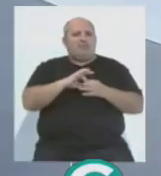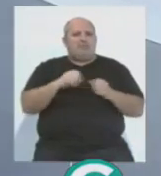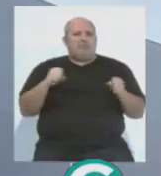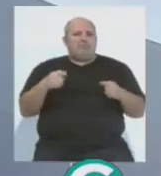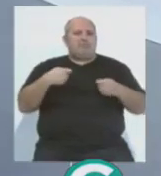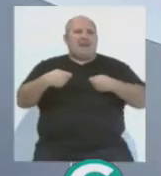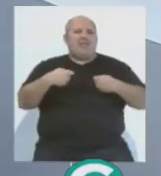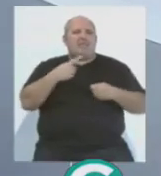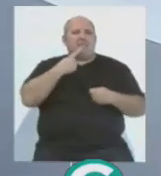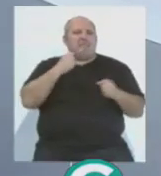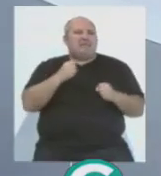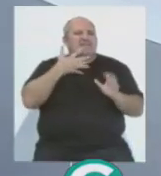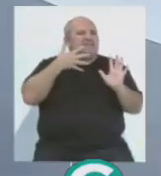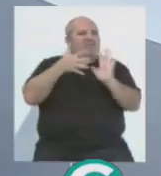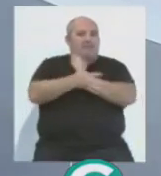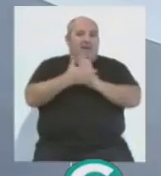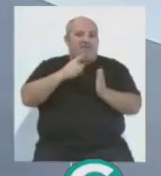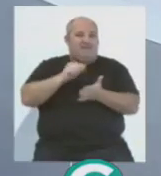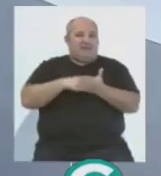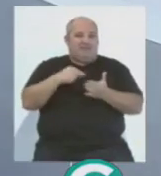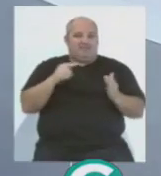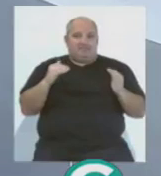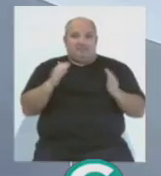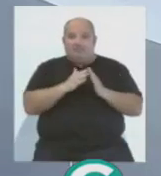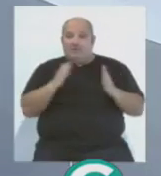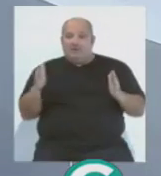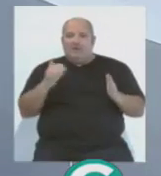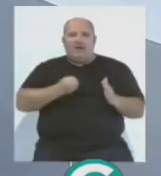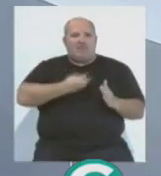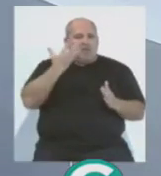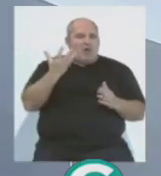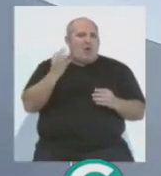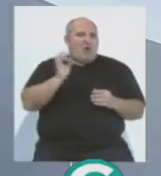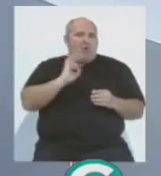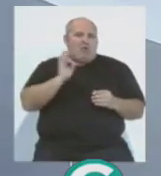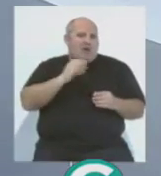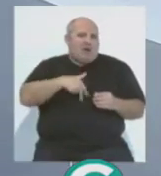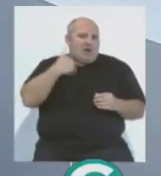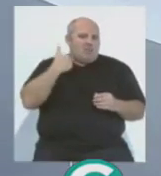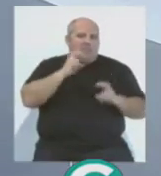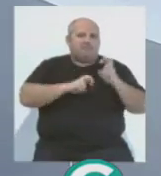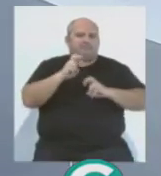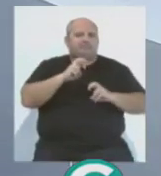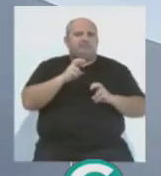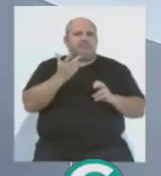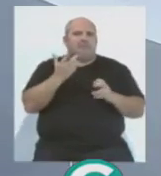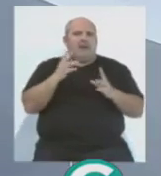invierno, porque el aficionado en general está ávido de que lleguen refuerzos, porque